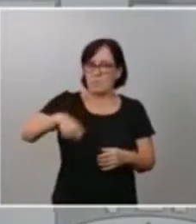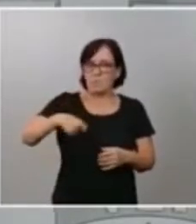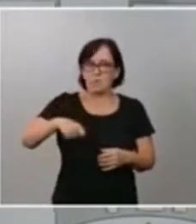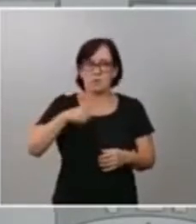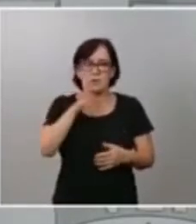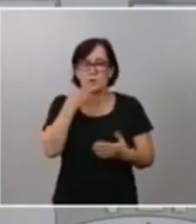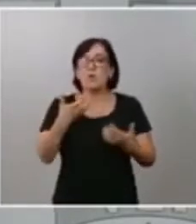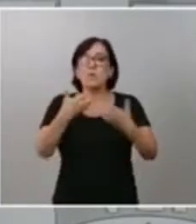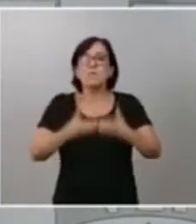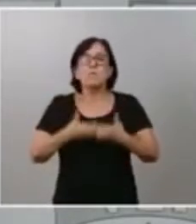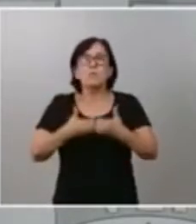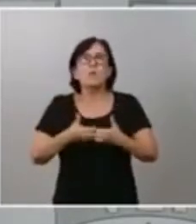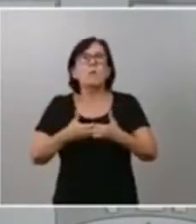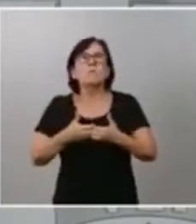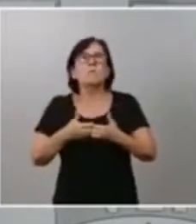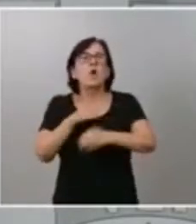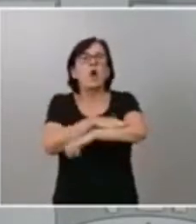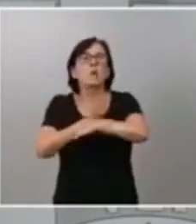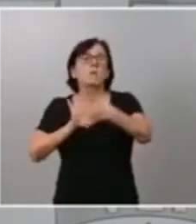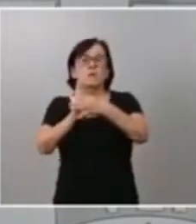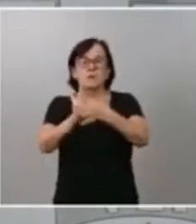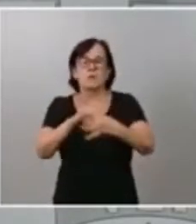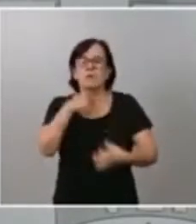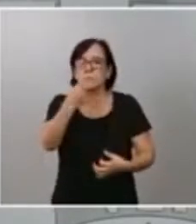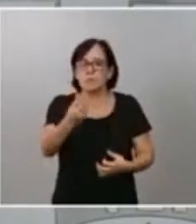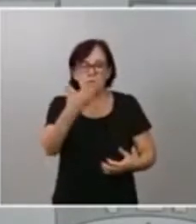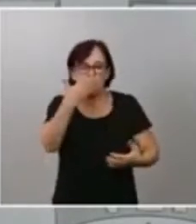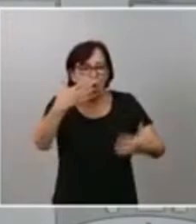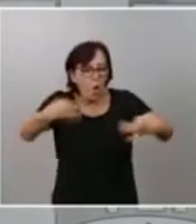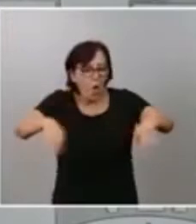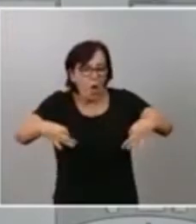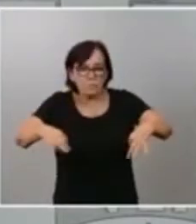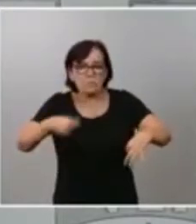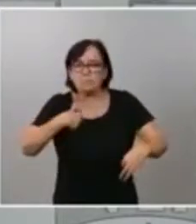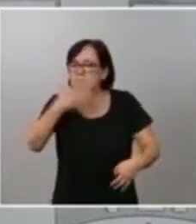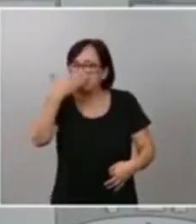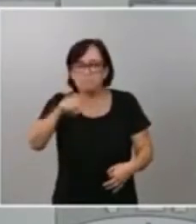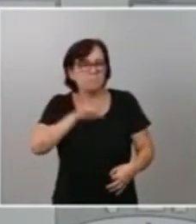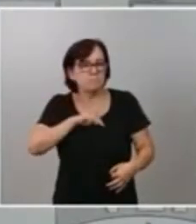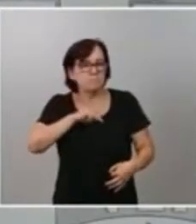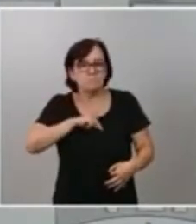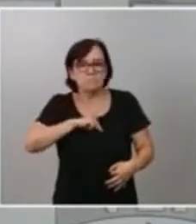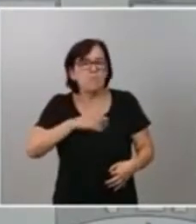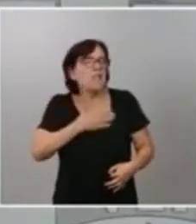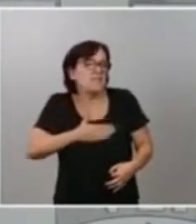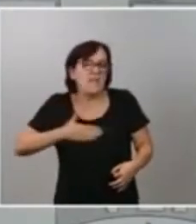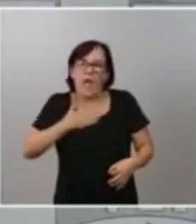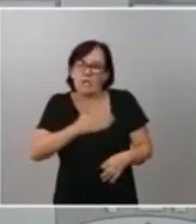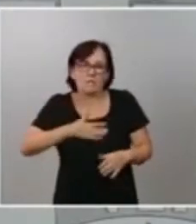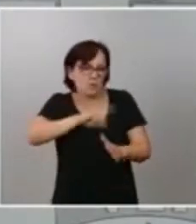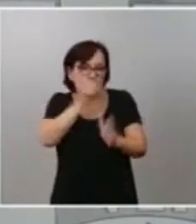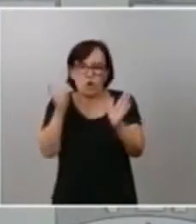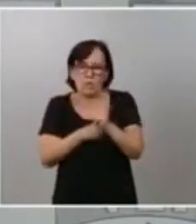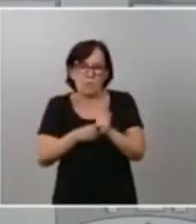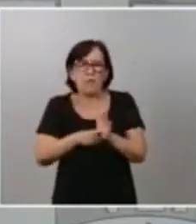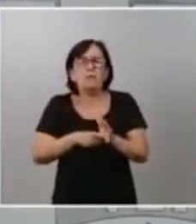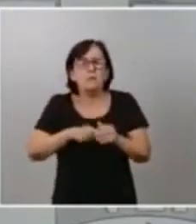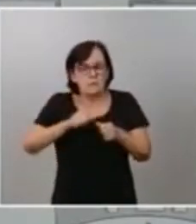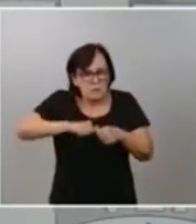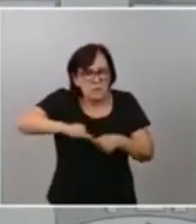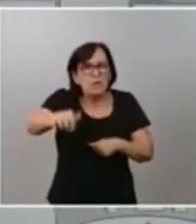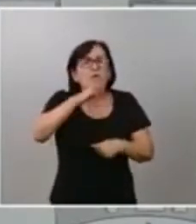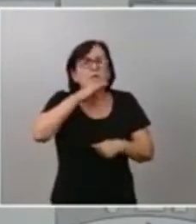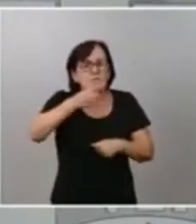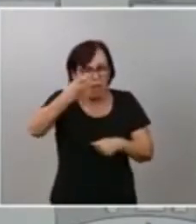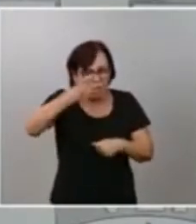coalición se lo digo con toda humildad estoy francamente satisfecho nos quedan meses muy duros por delante al conjunto de la